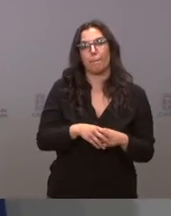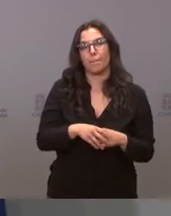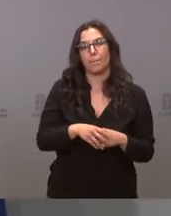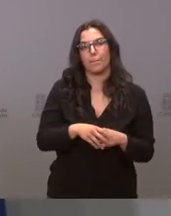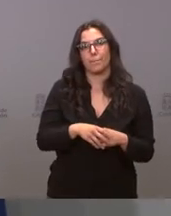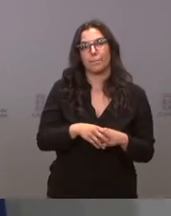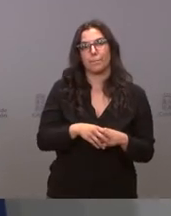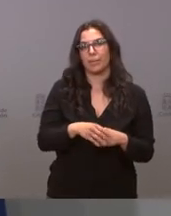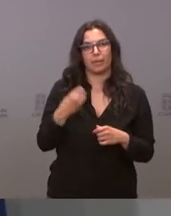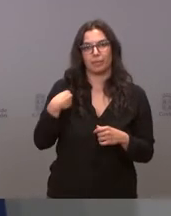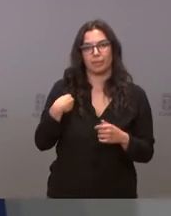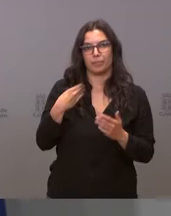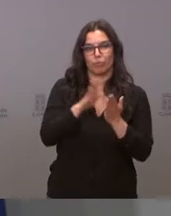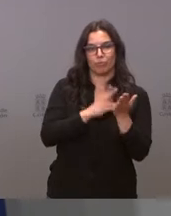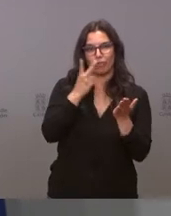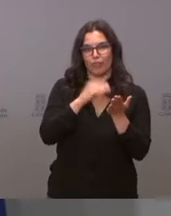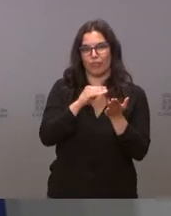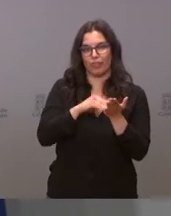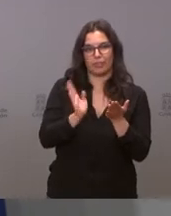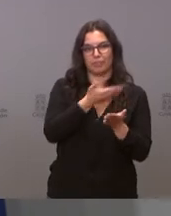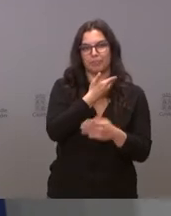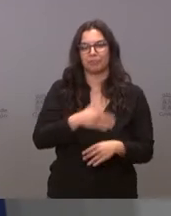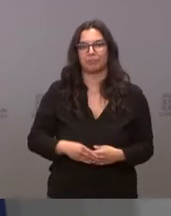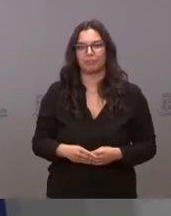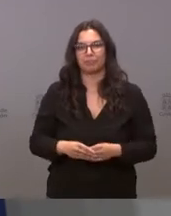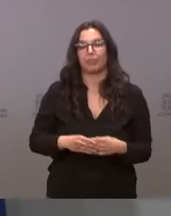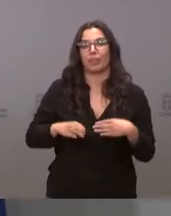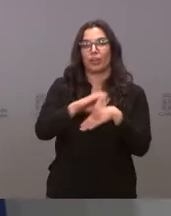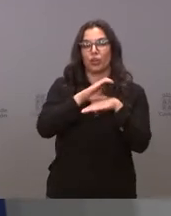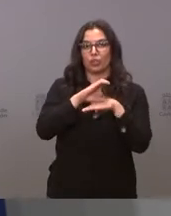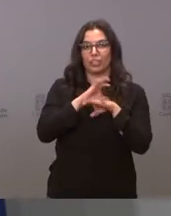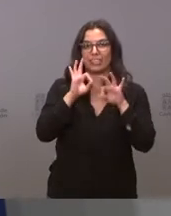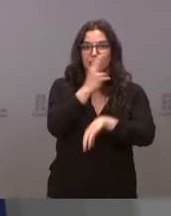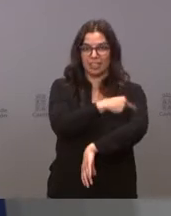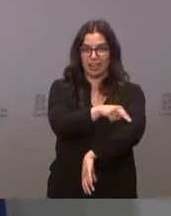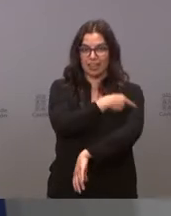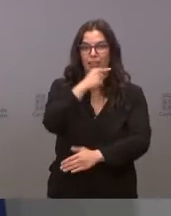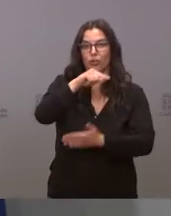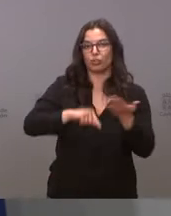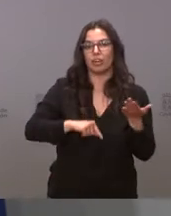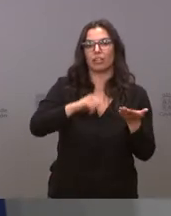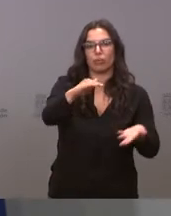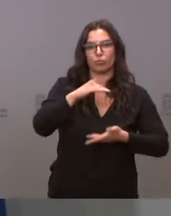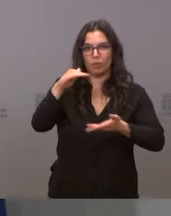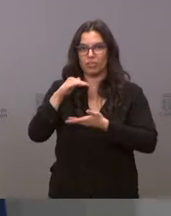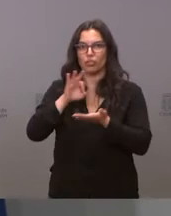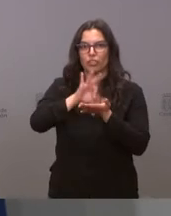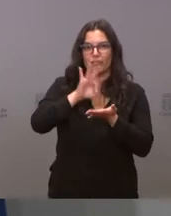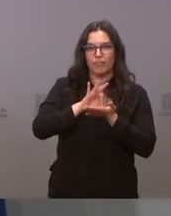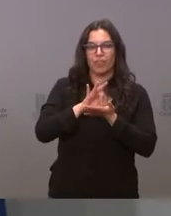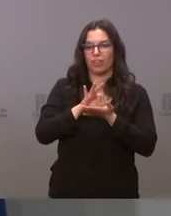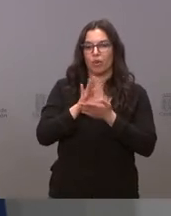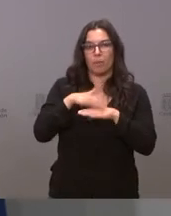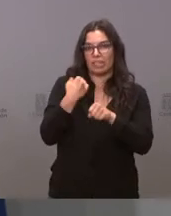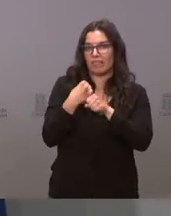es la misma nota duplicada no lo vamos a repetir. La Consejería de Sanidad contrata suministros y servicios necesarios para la actividad